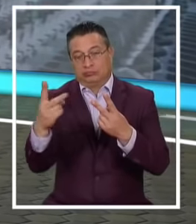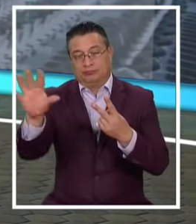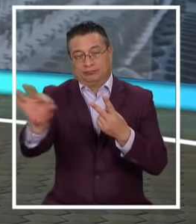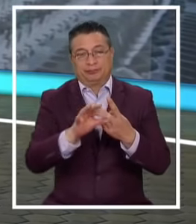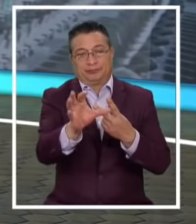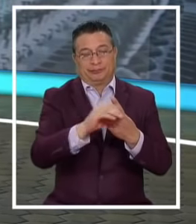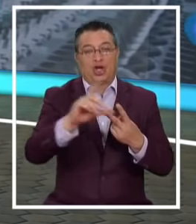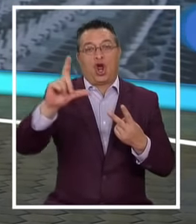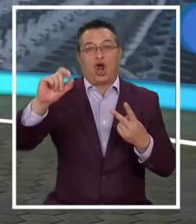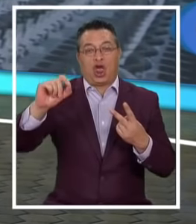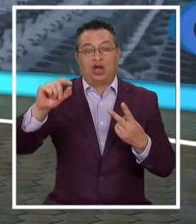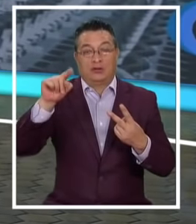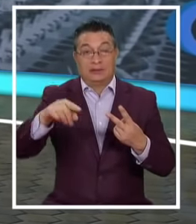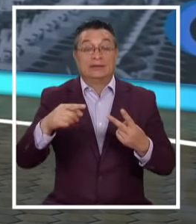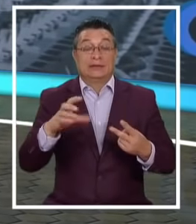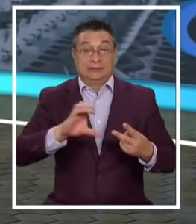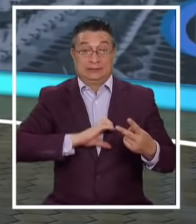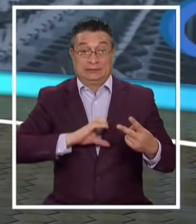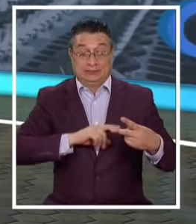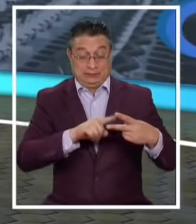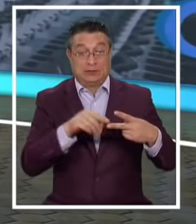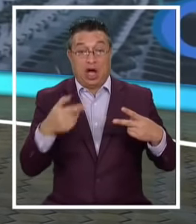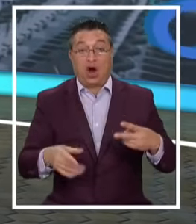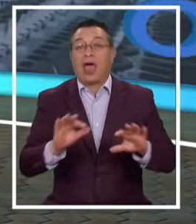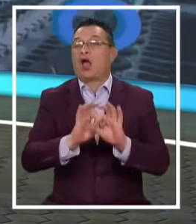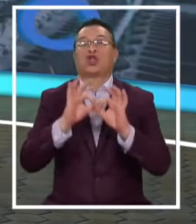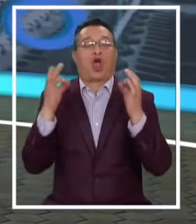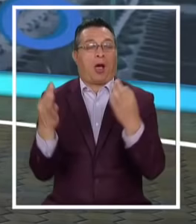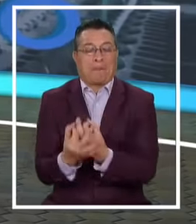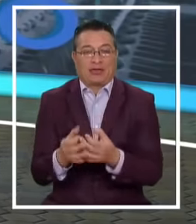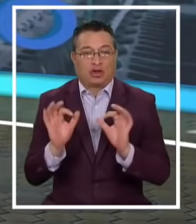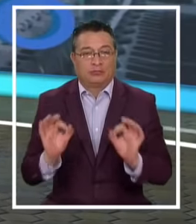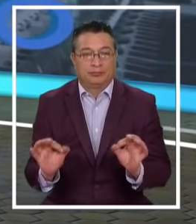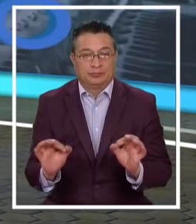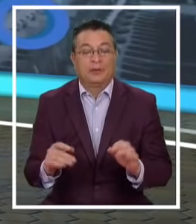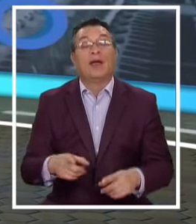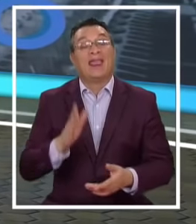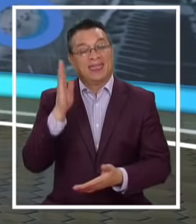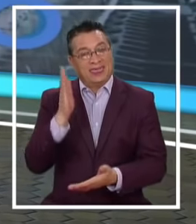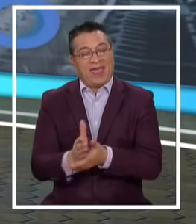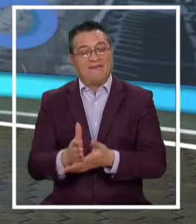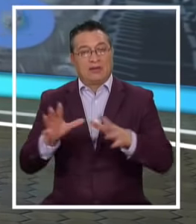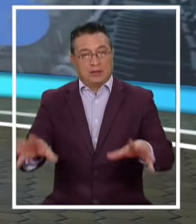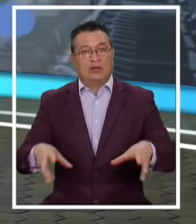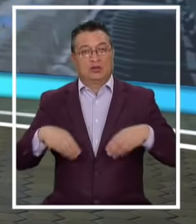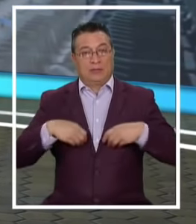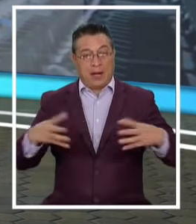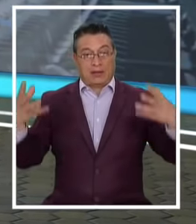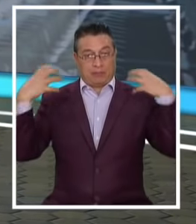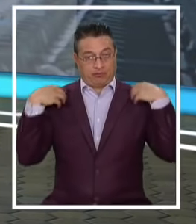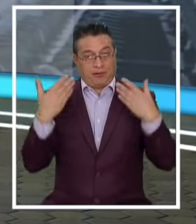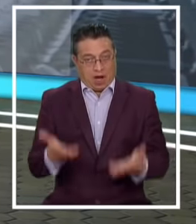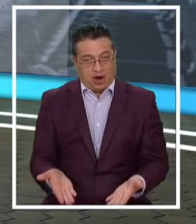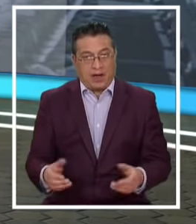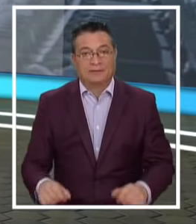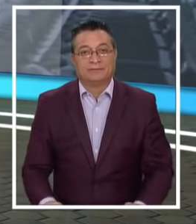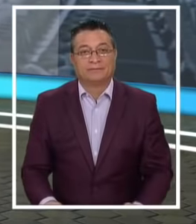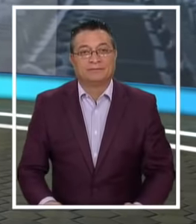cacique Ahora El señor Quinteros Tiene plantel completo Y tiene que Asumir Sus responsabilidades